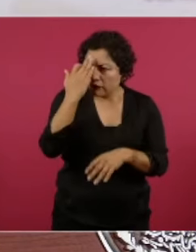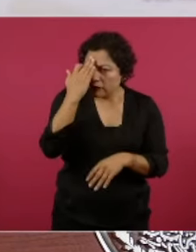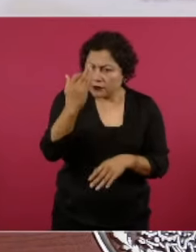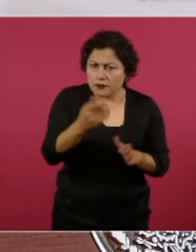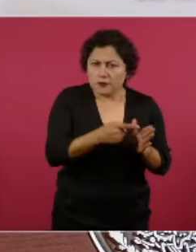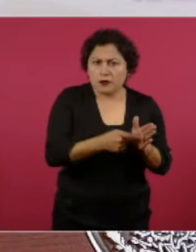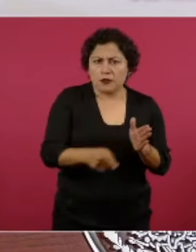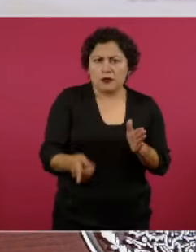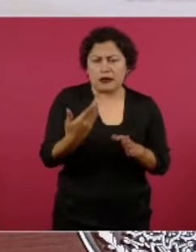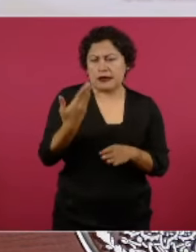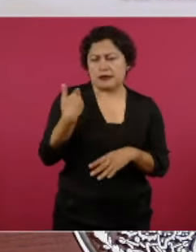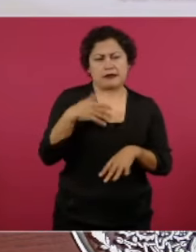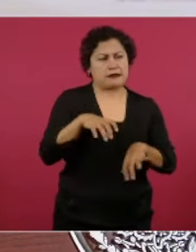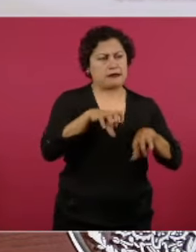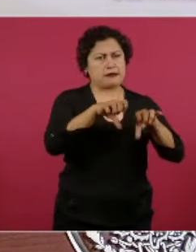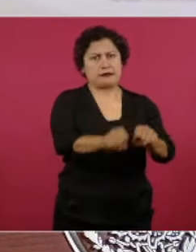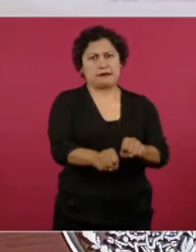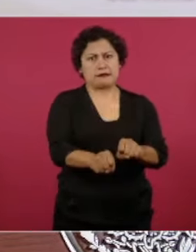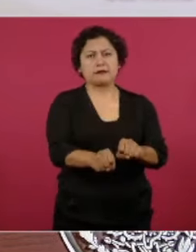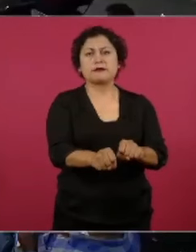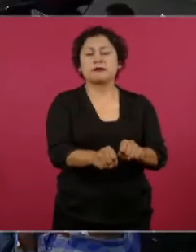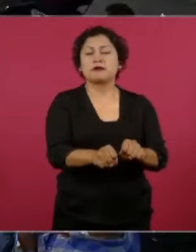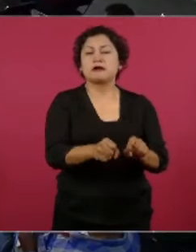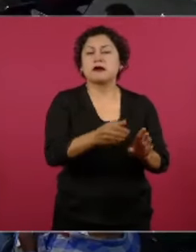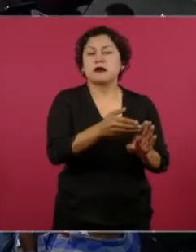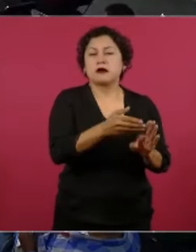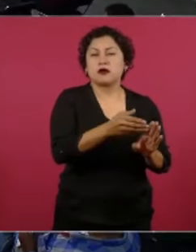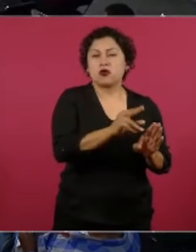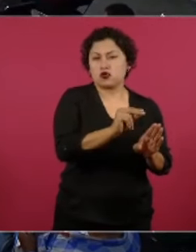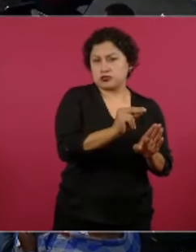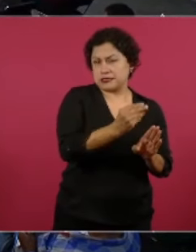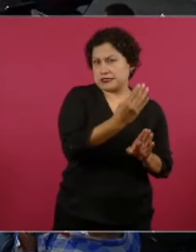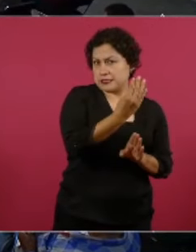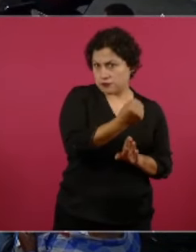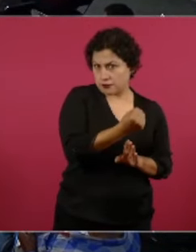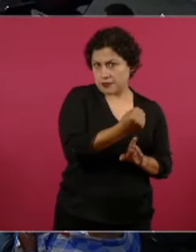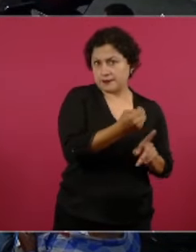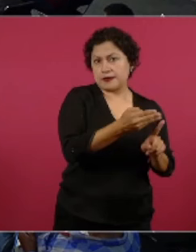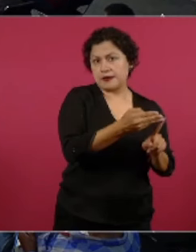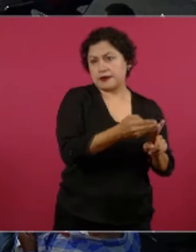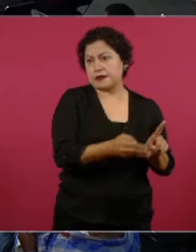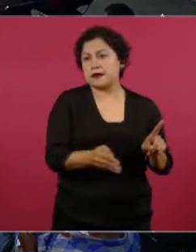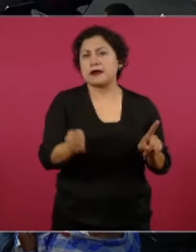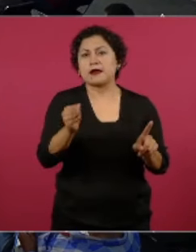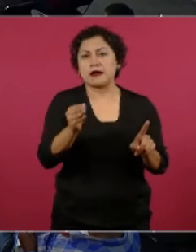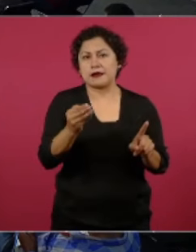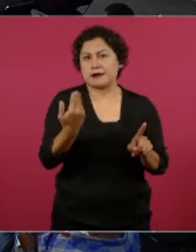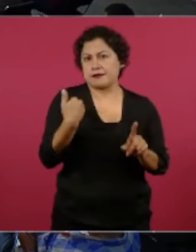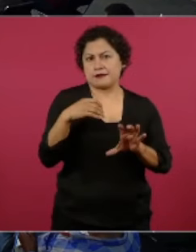¿cuántos ¿de 89 a cuando lo